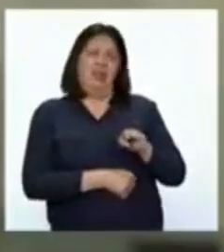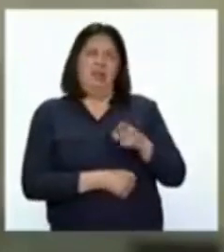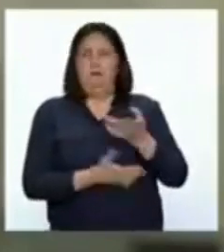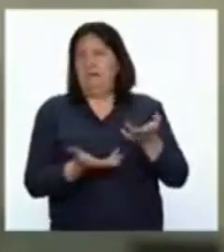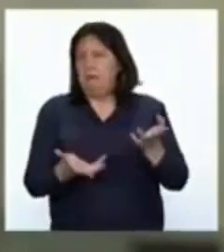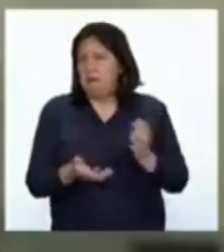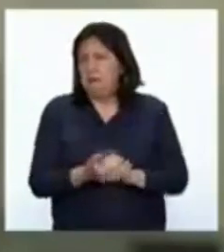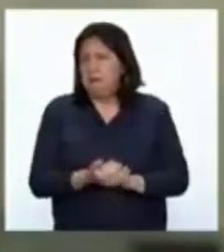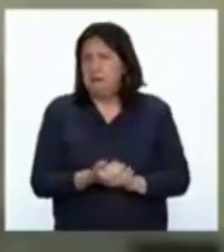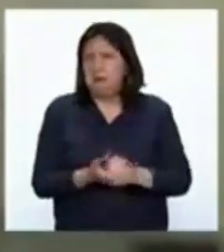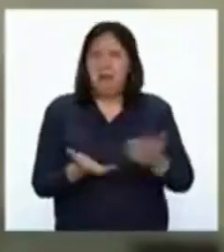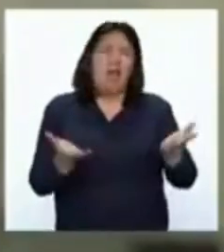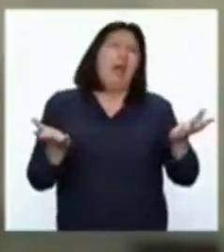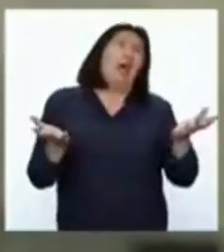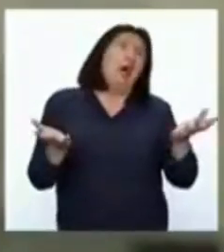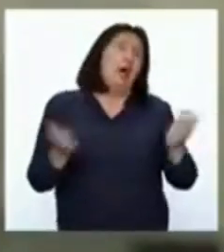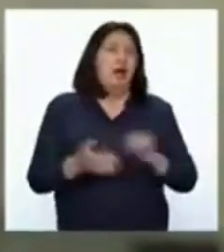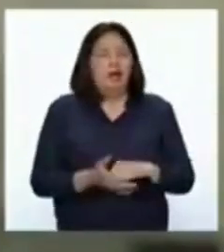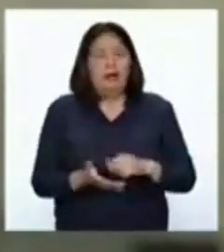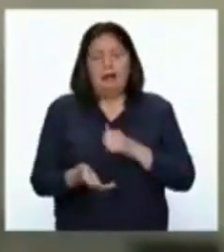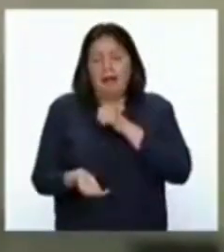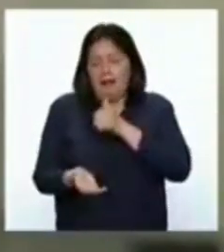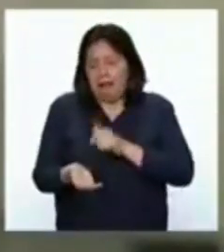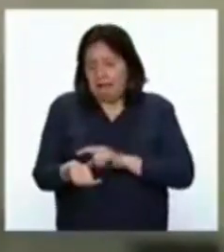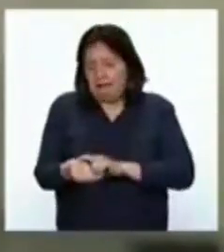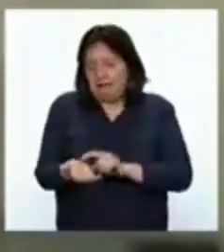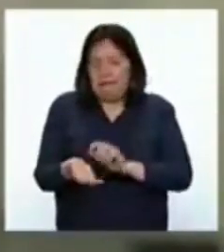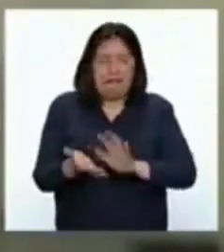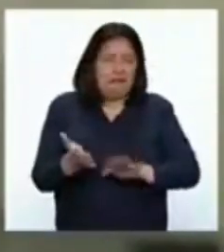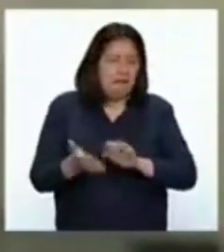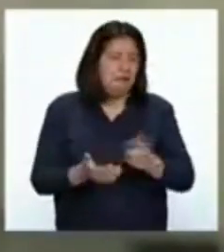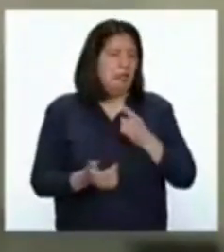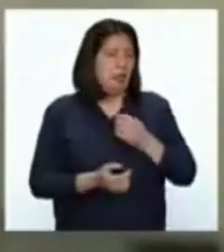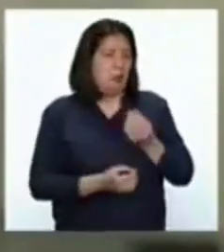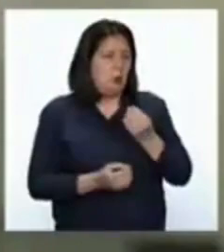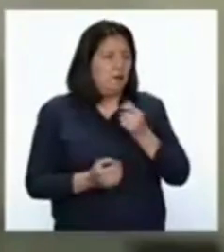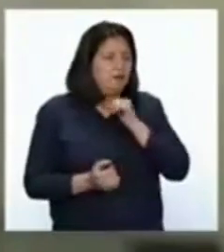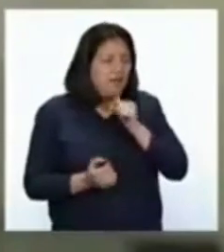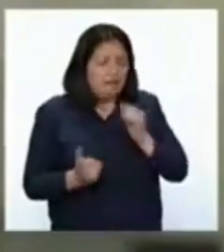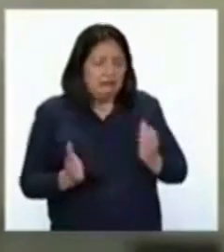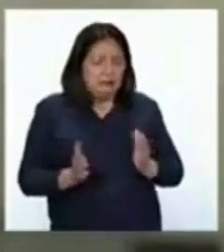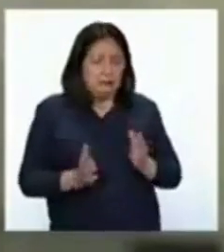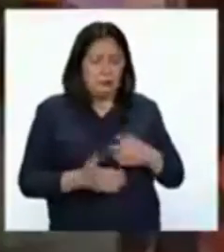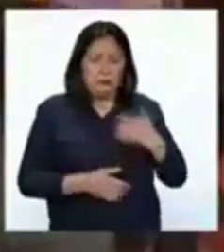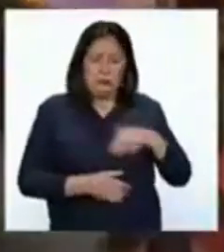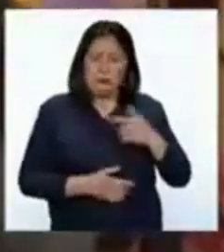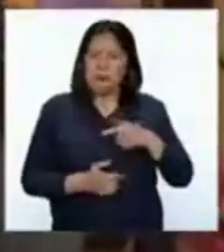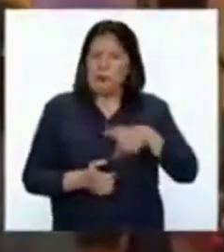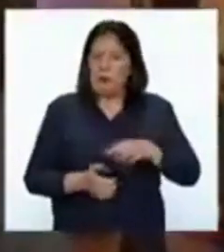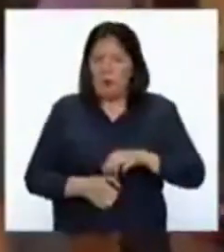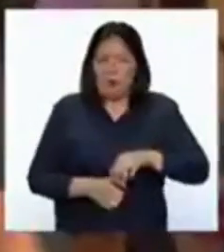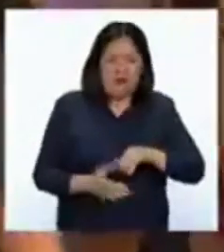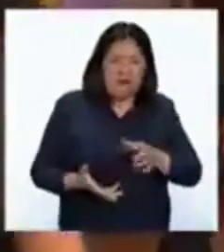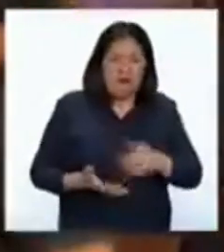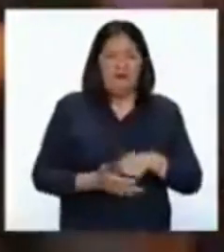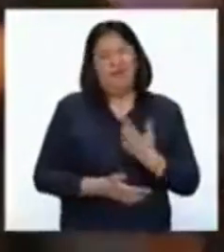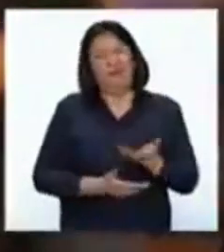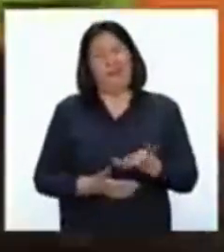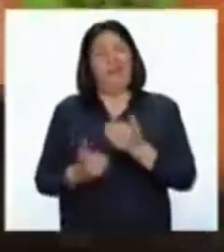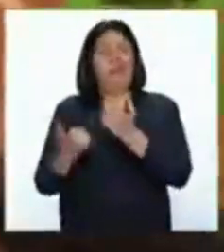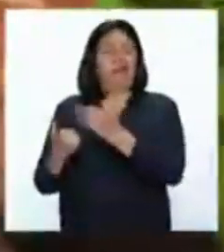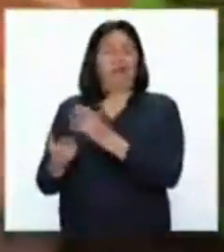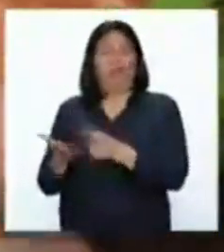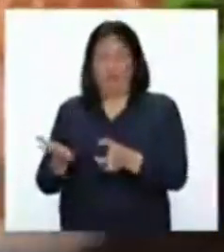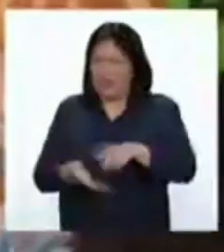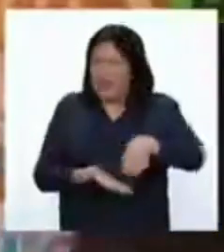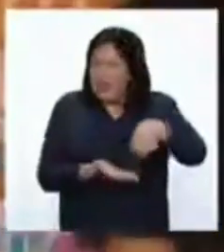anemia, desnutrición, desnutrición crónica y sobrepeso y obesidad es limitarlo.